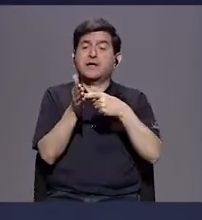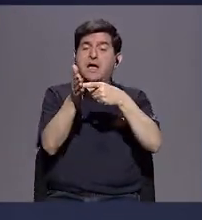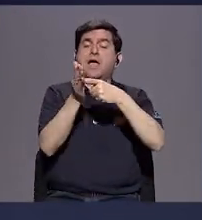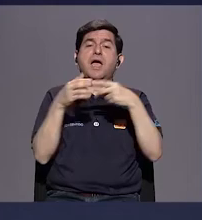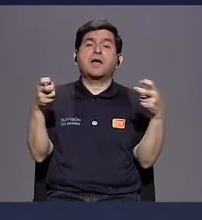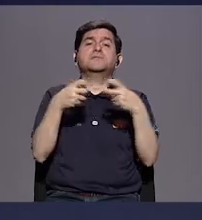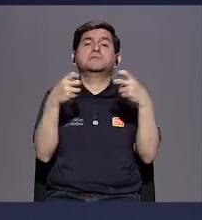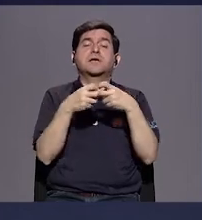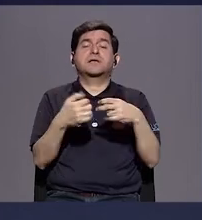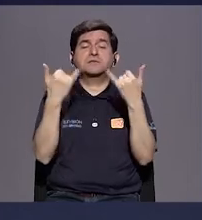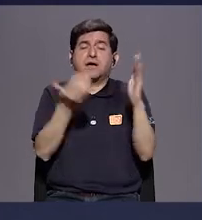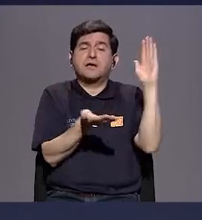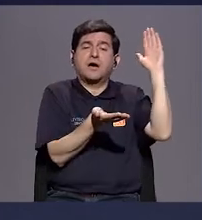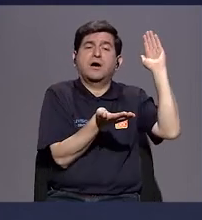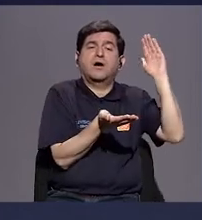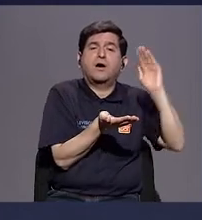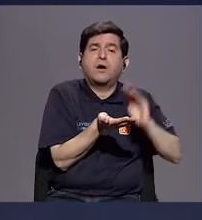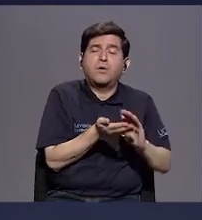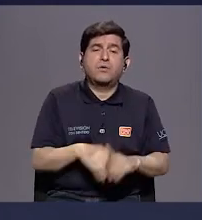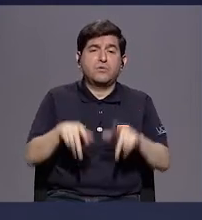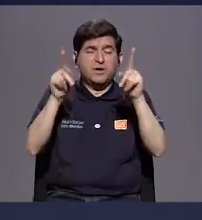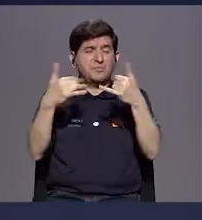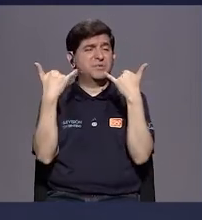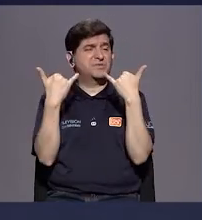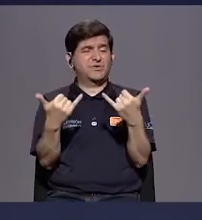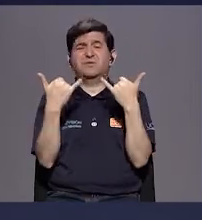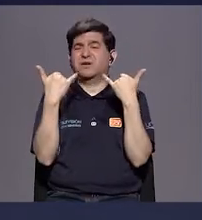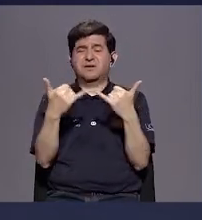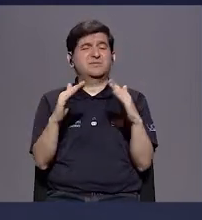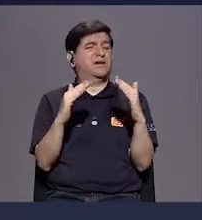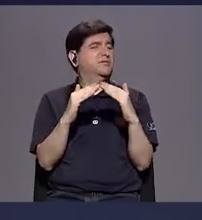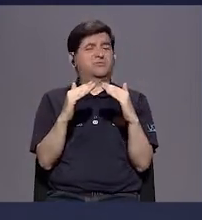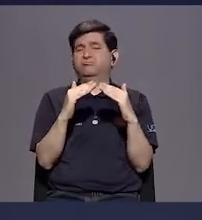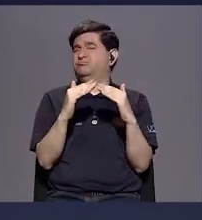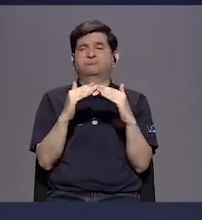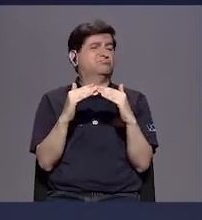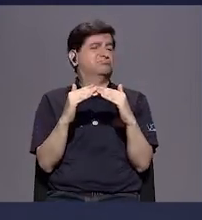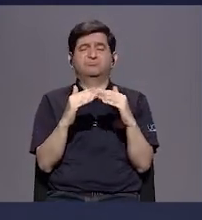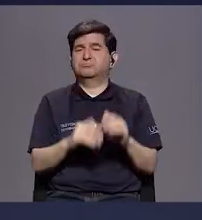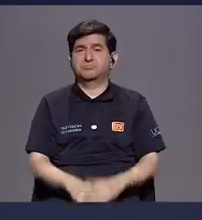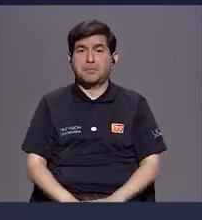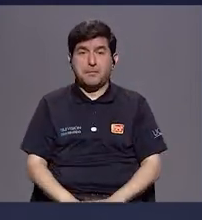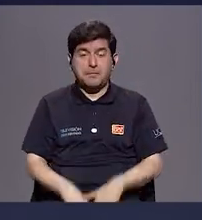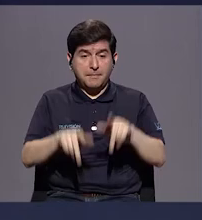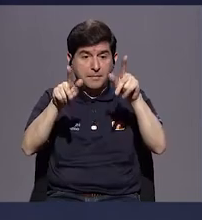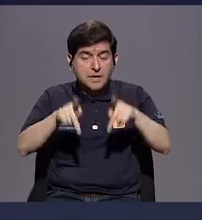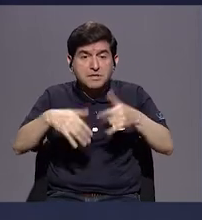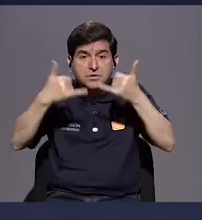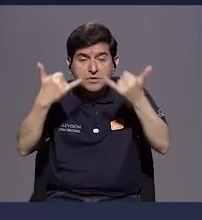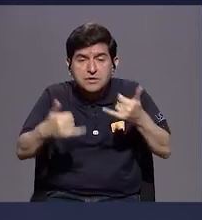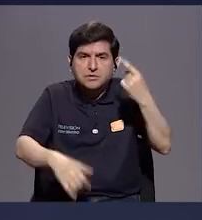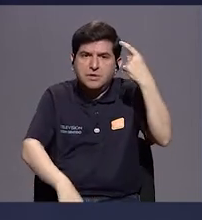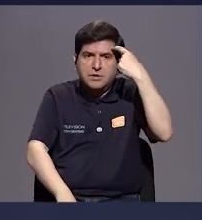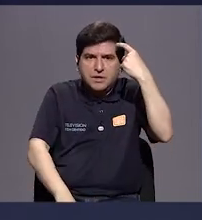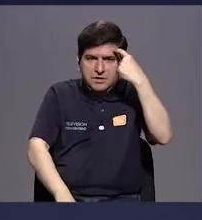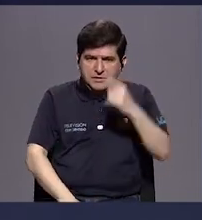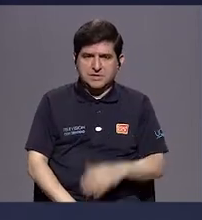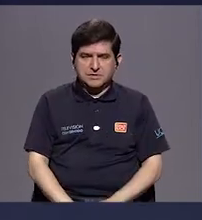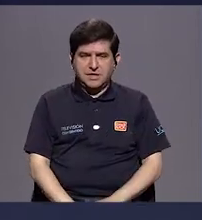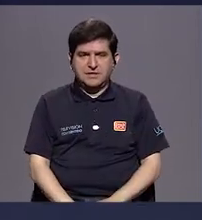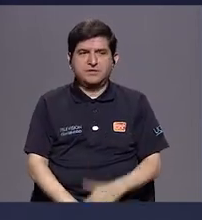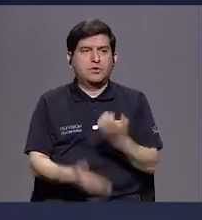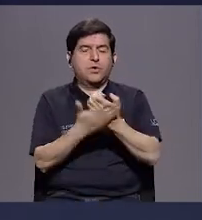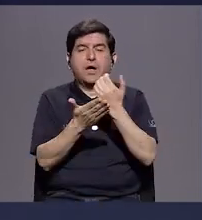electricidad que ha venido disminuyendo porque la gente ya no está tanto en su casa, la gente ya pensando en estas